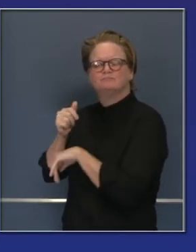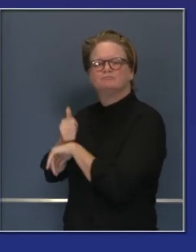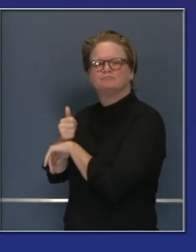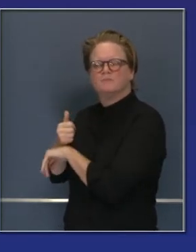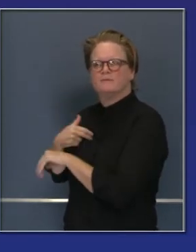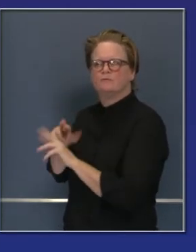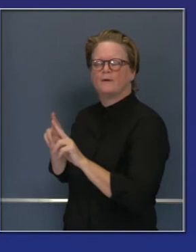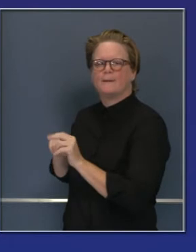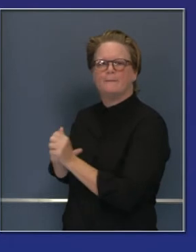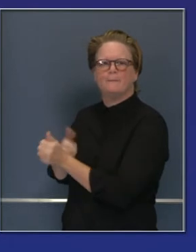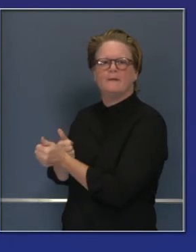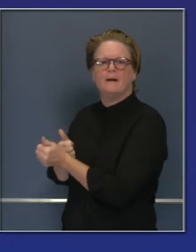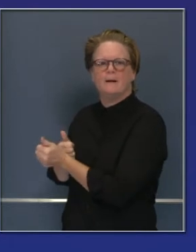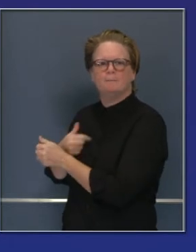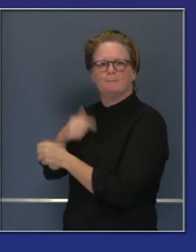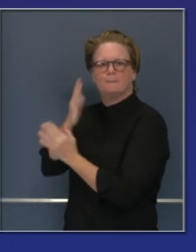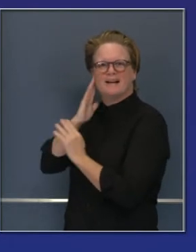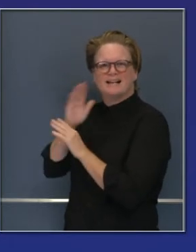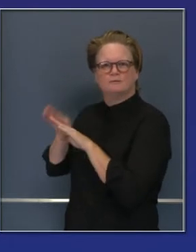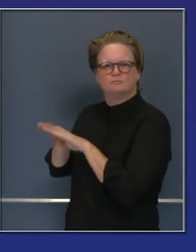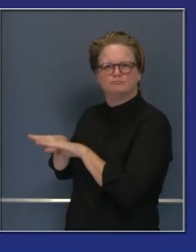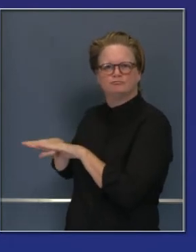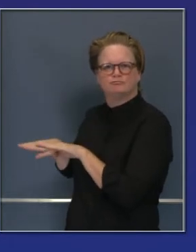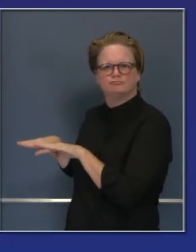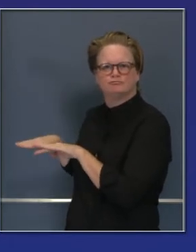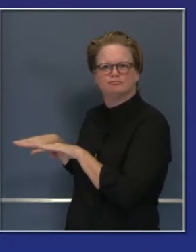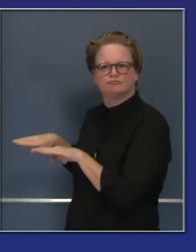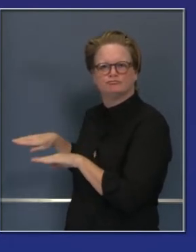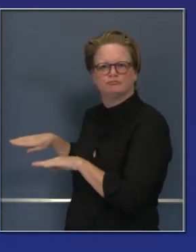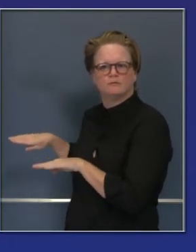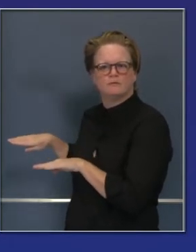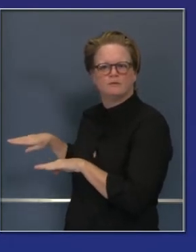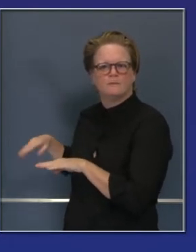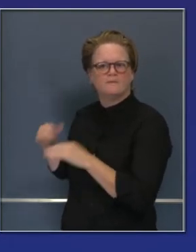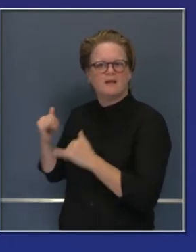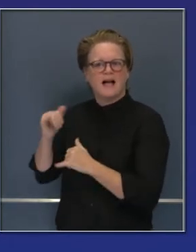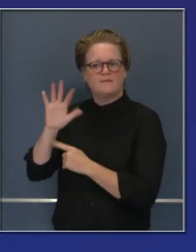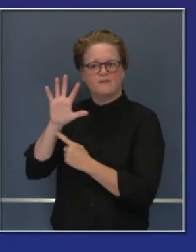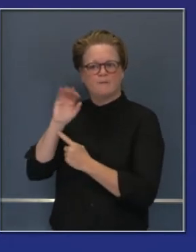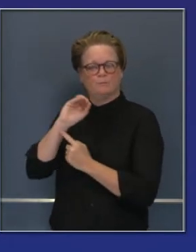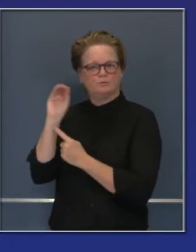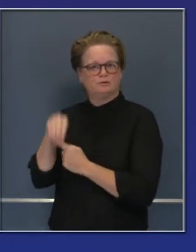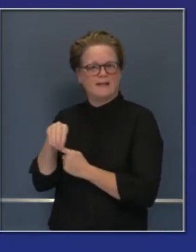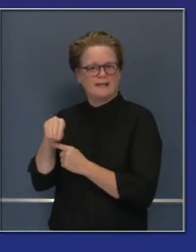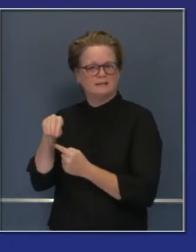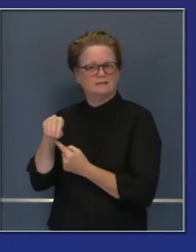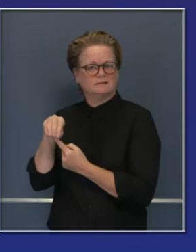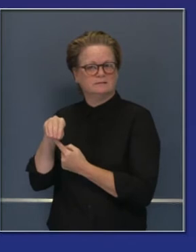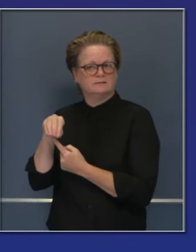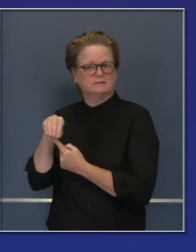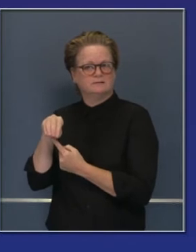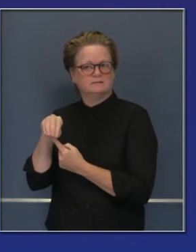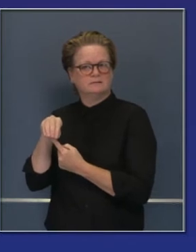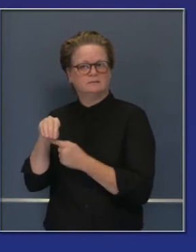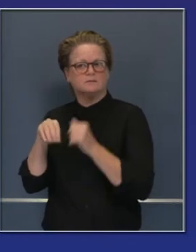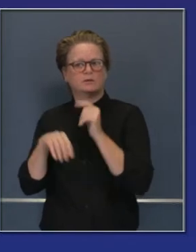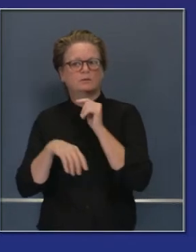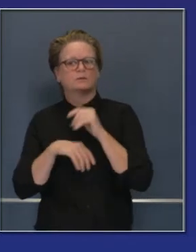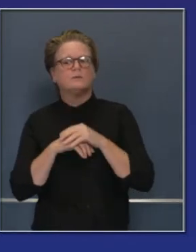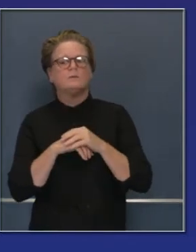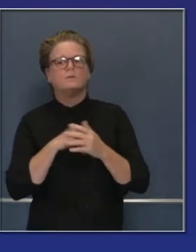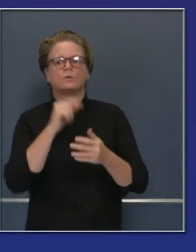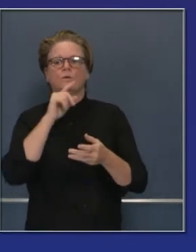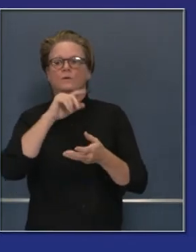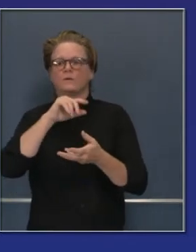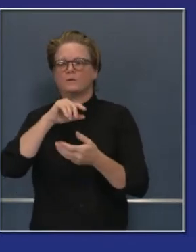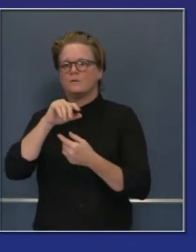Y estamos actuando muy proactivamente. Vea nada más. Actualmente 5% es